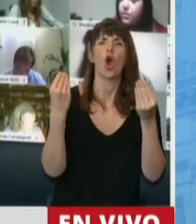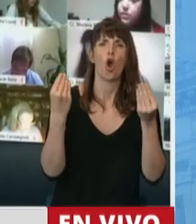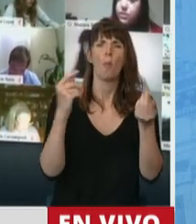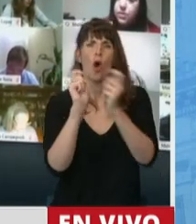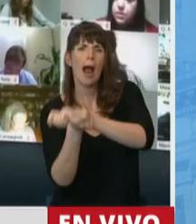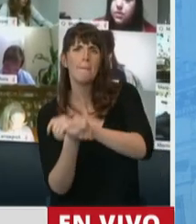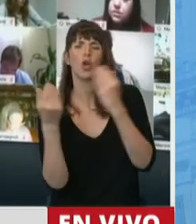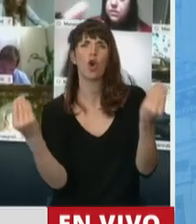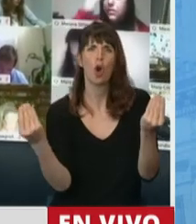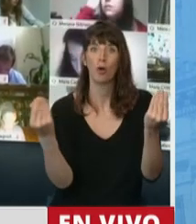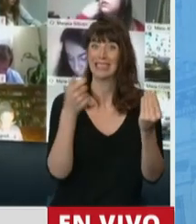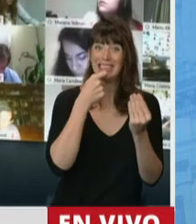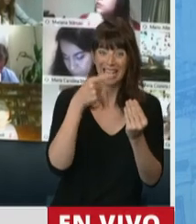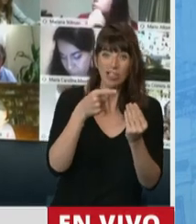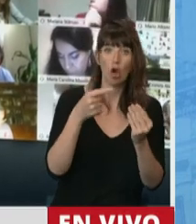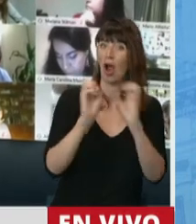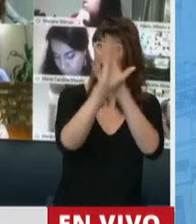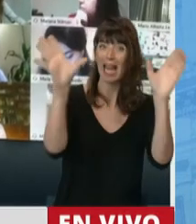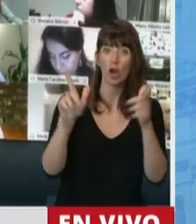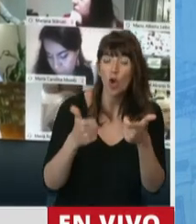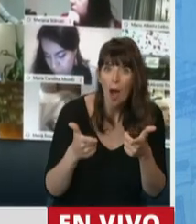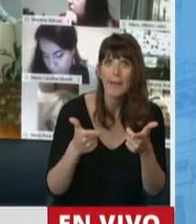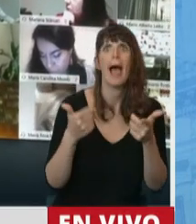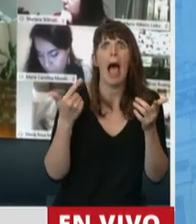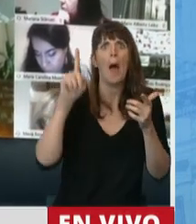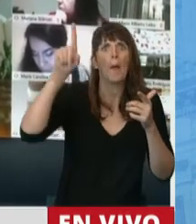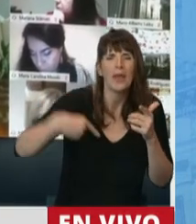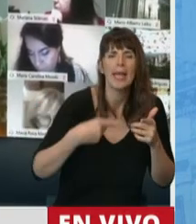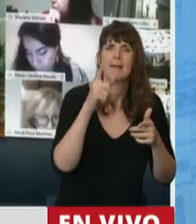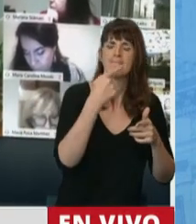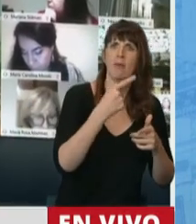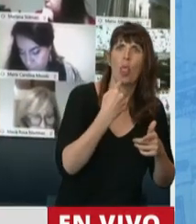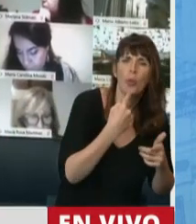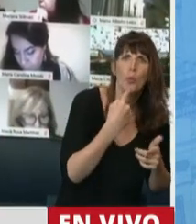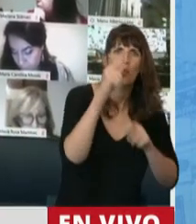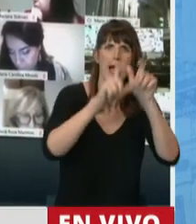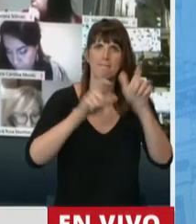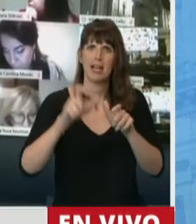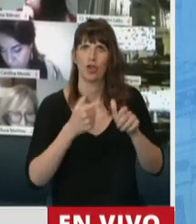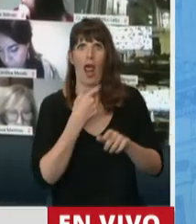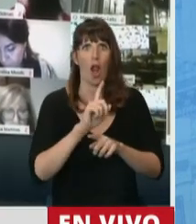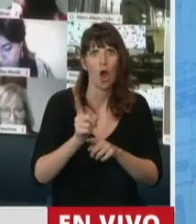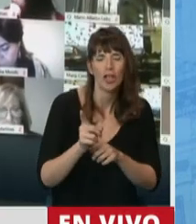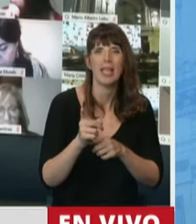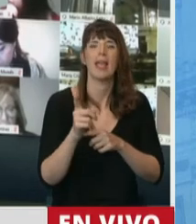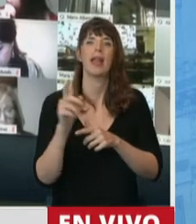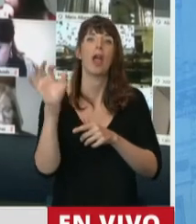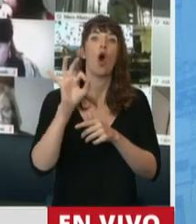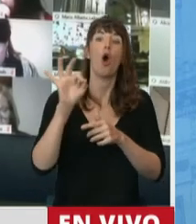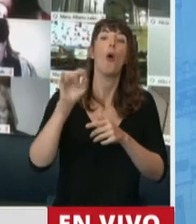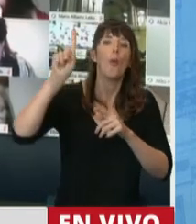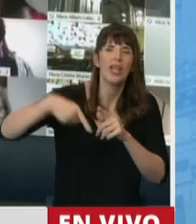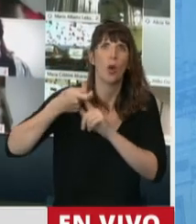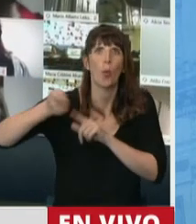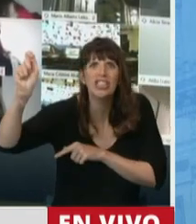generando incertidumbre, desalentando la modalidad y promoviendo sobre todo la industria judicial. Entonces, la